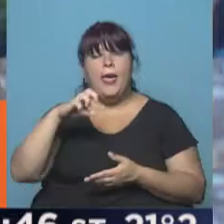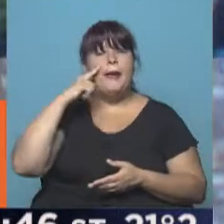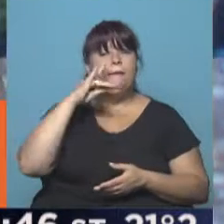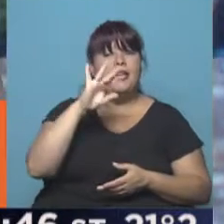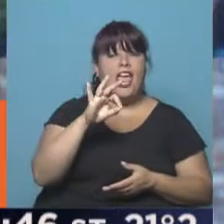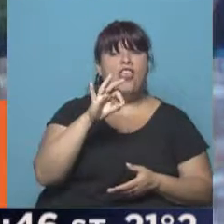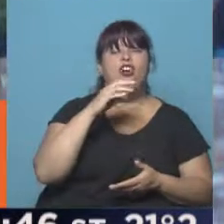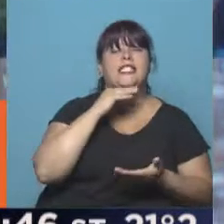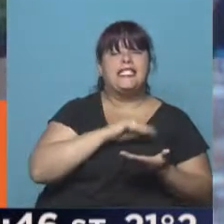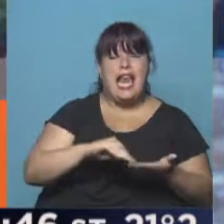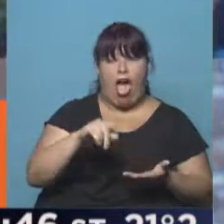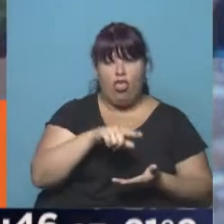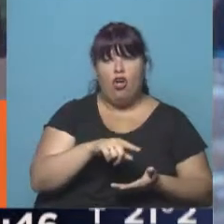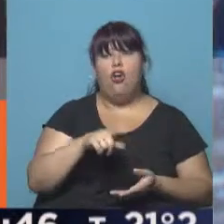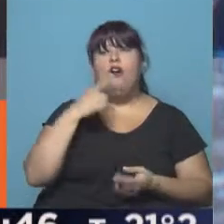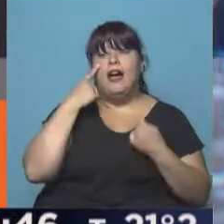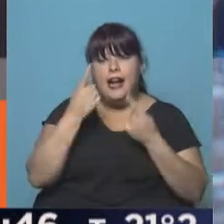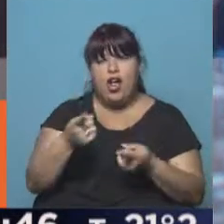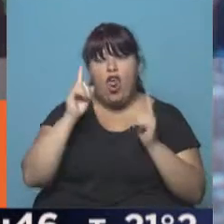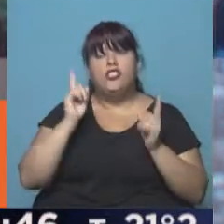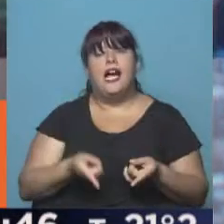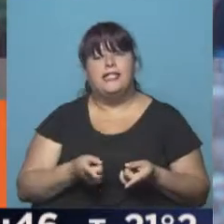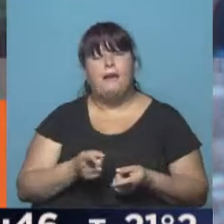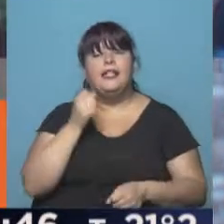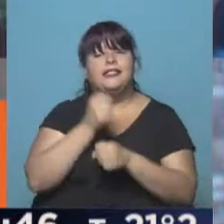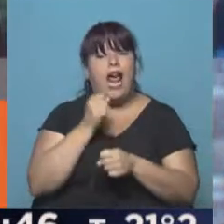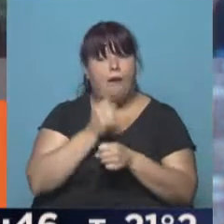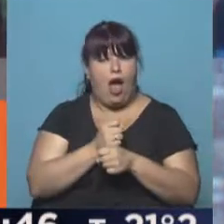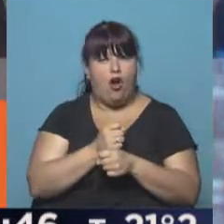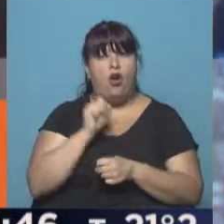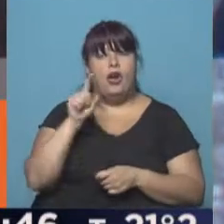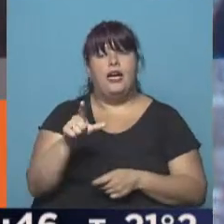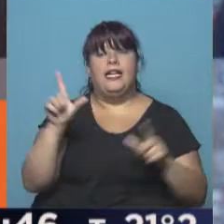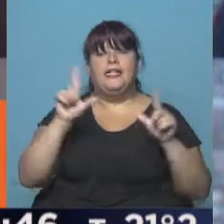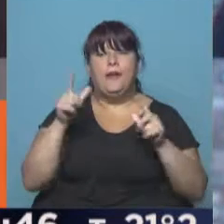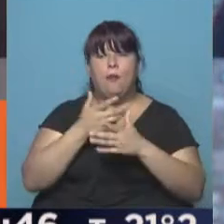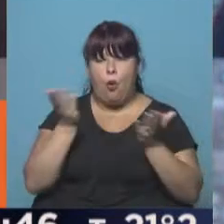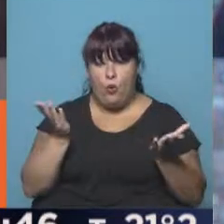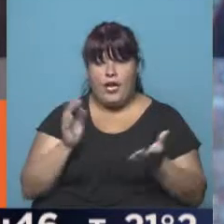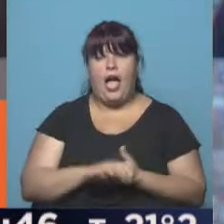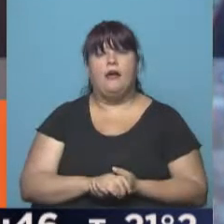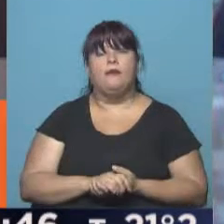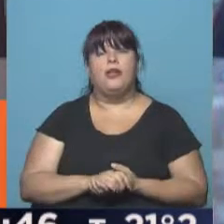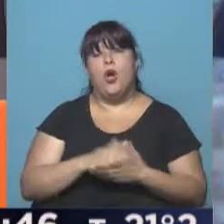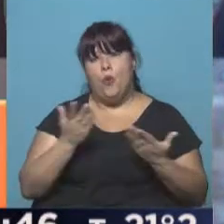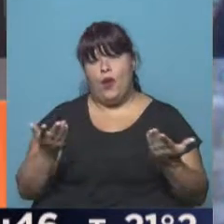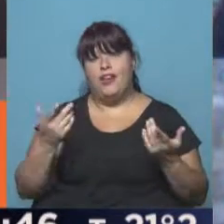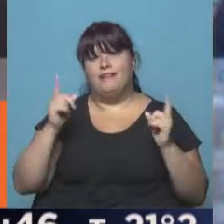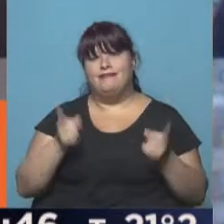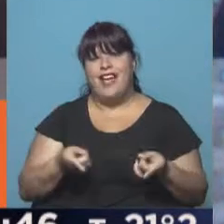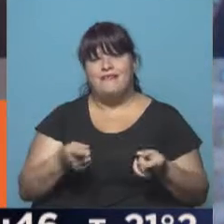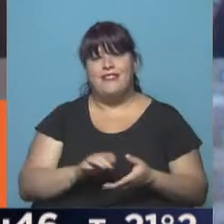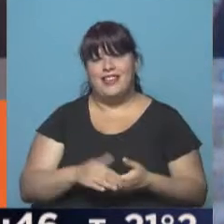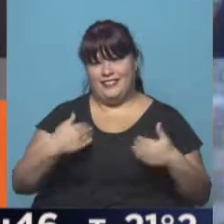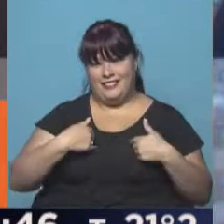Pinedo como senador nacional y fue reconocida también el trabajo de la televisión pública y en el caso también